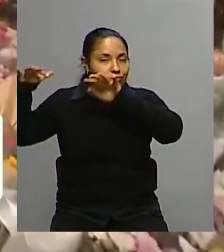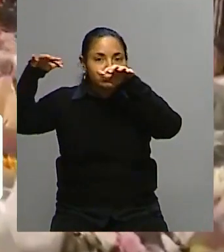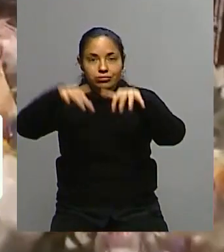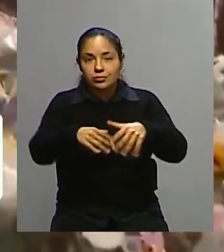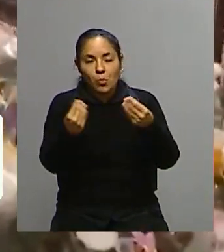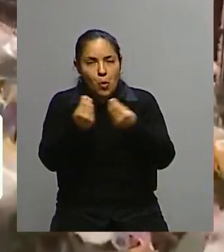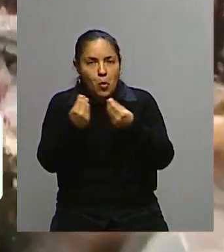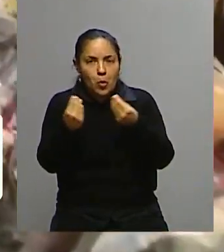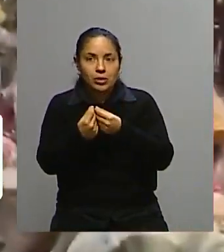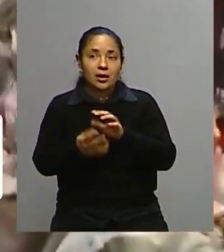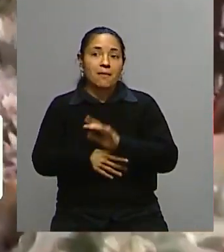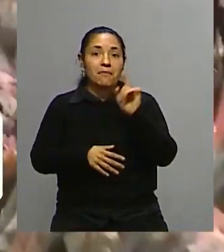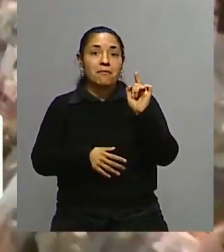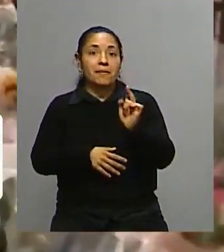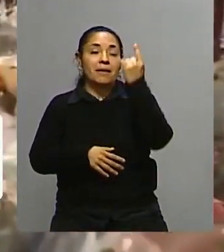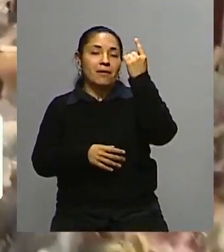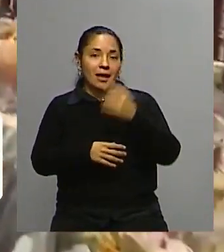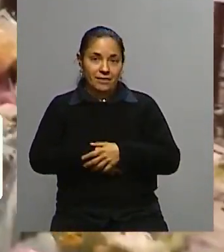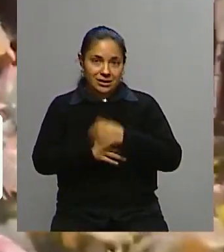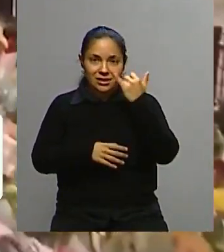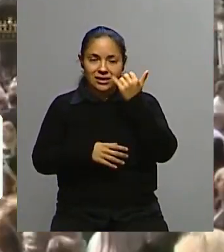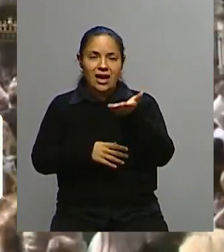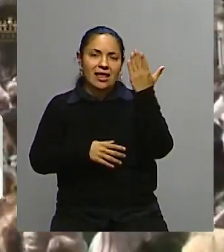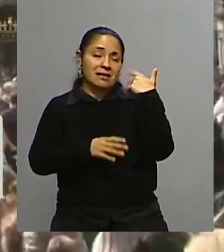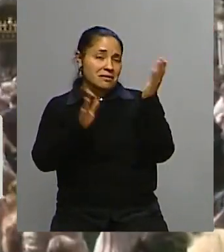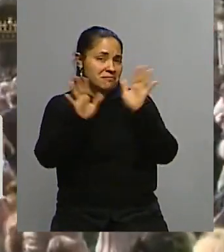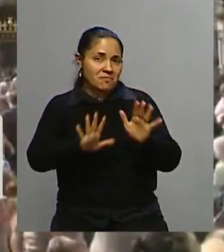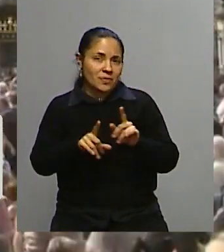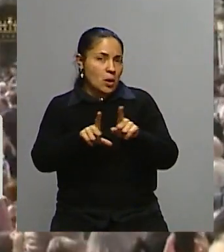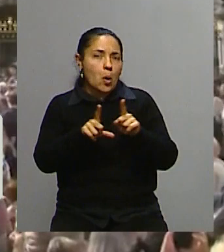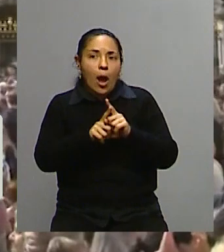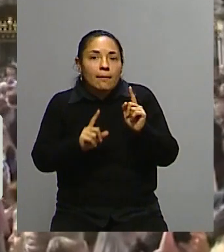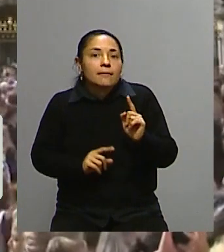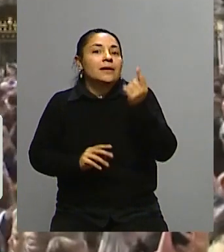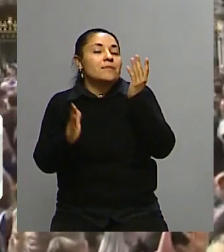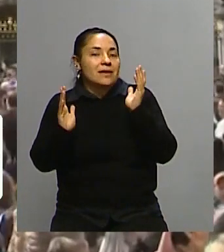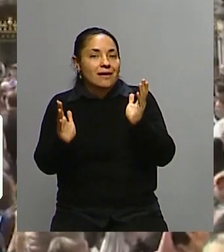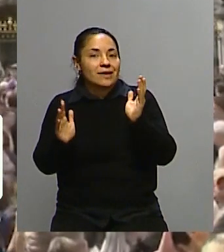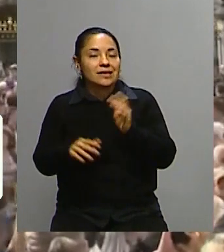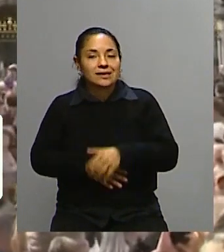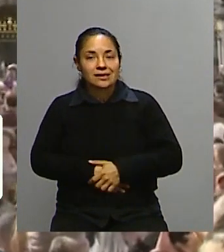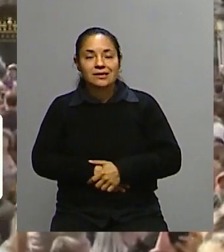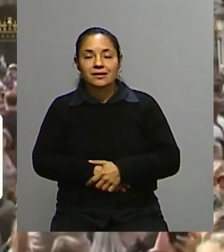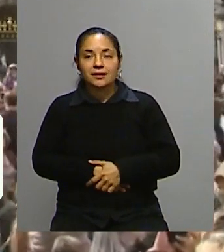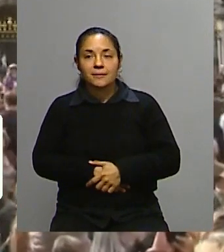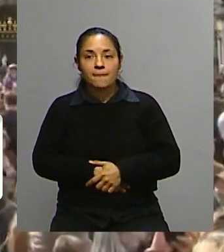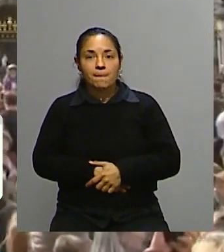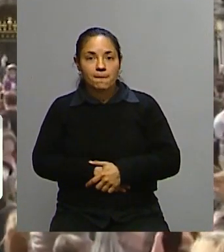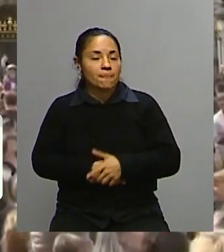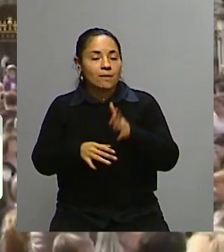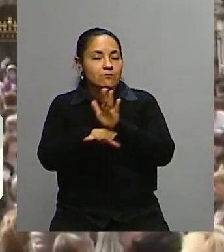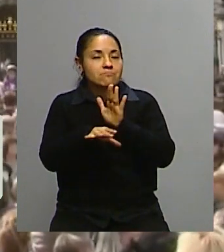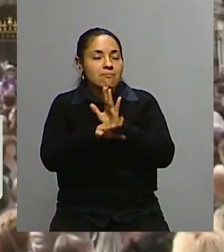primeras veces también, por más que esté ensayado, que impone muchísimos